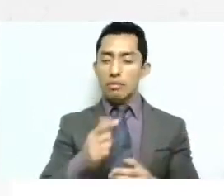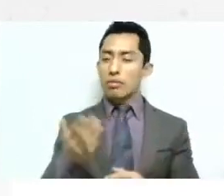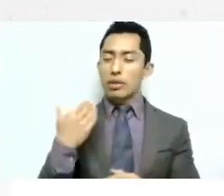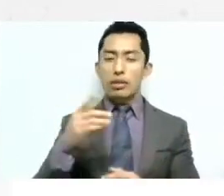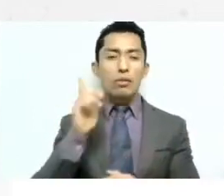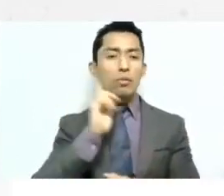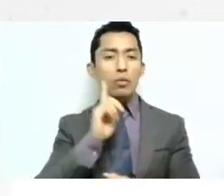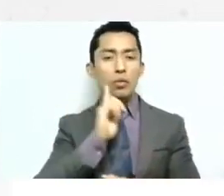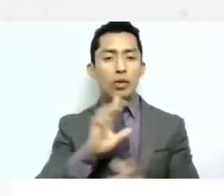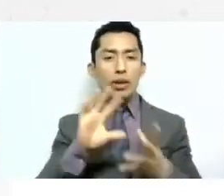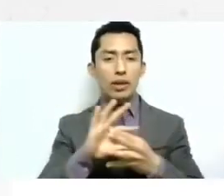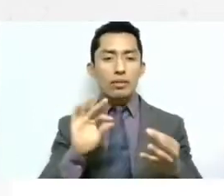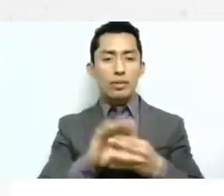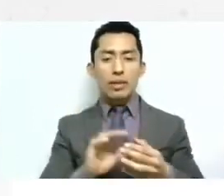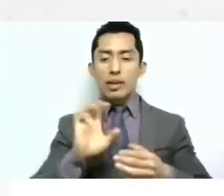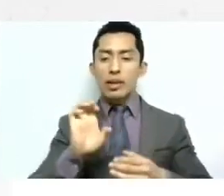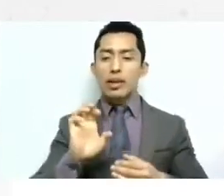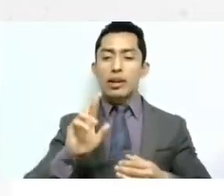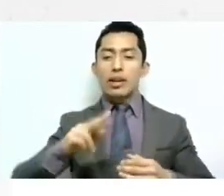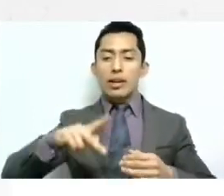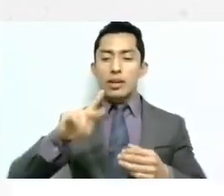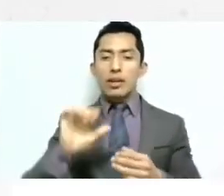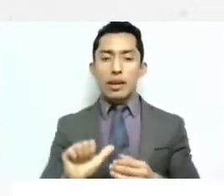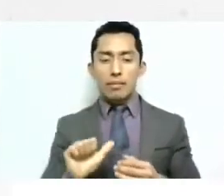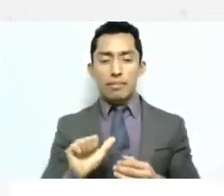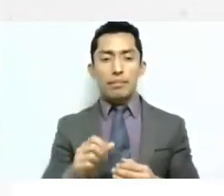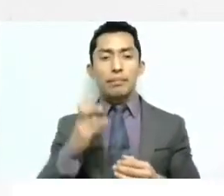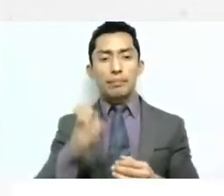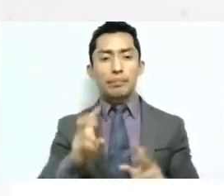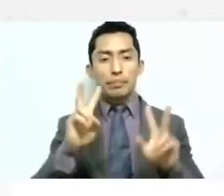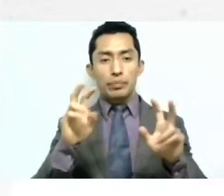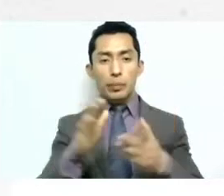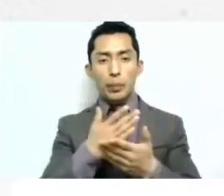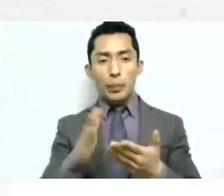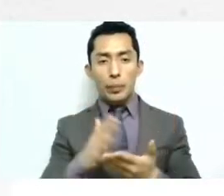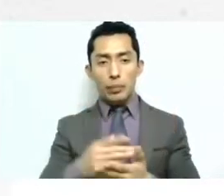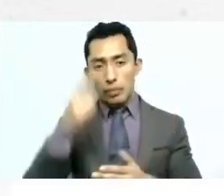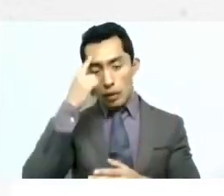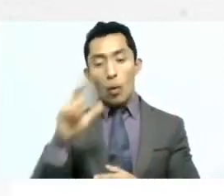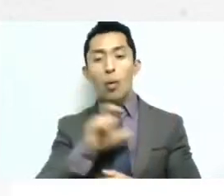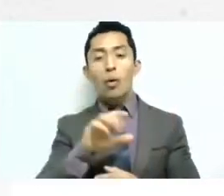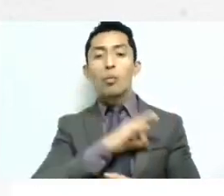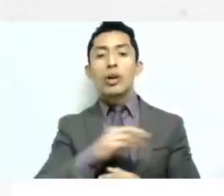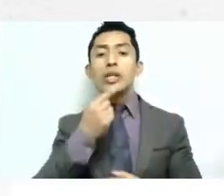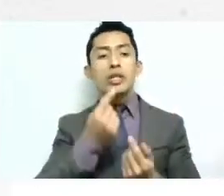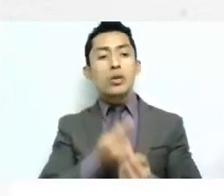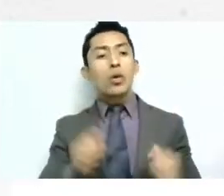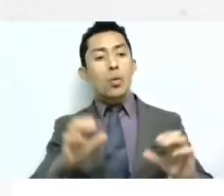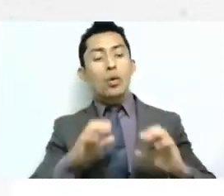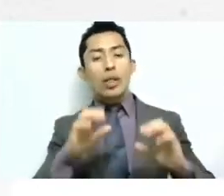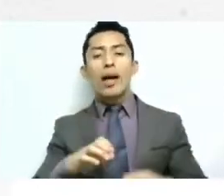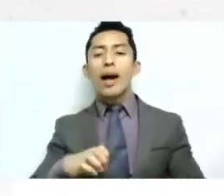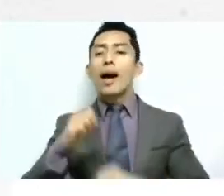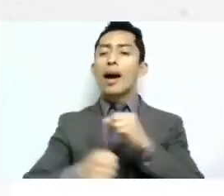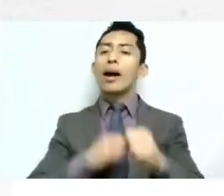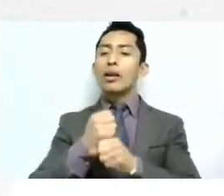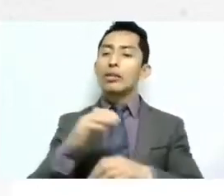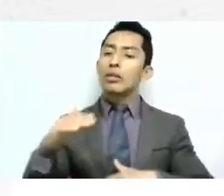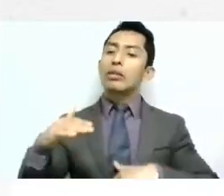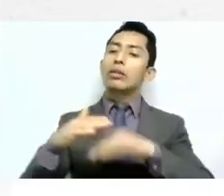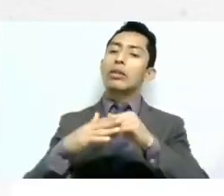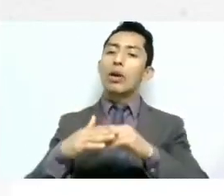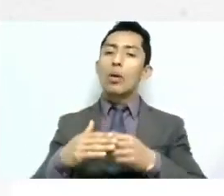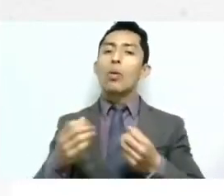Erika en esta temática de edad máxima para recibir el servicio de guarderías hay una la de